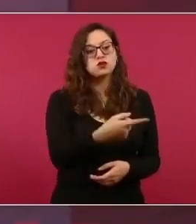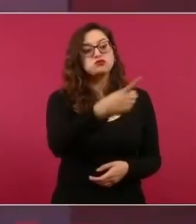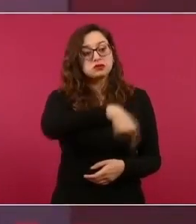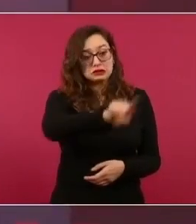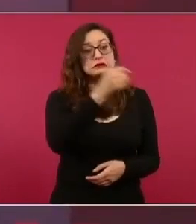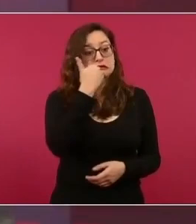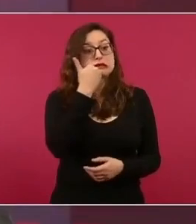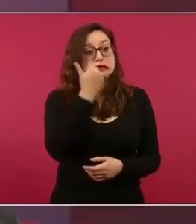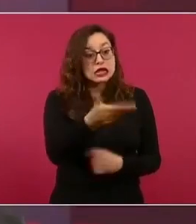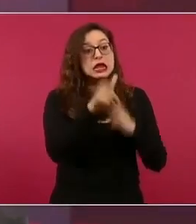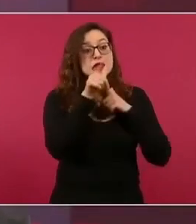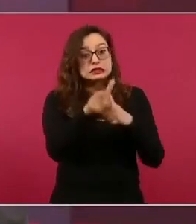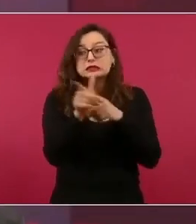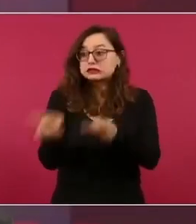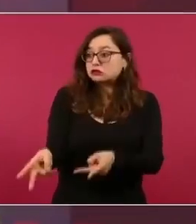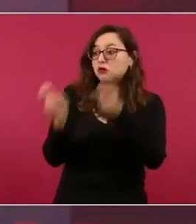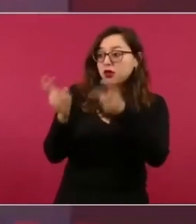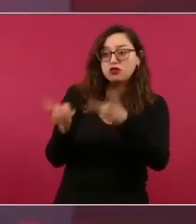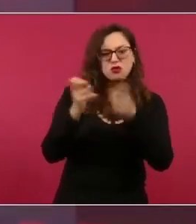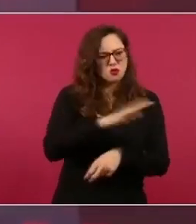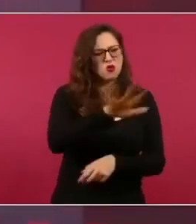lejos, porque ya se acabó la robadera.